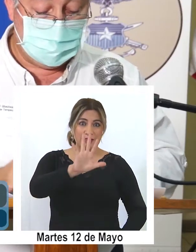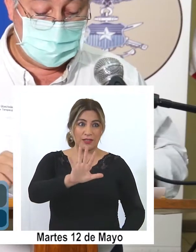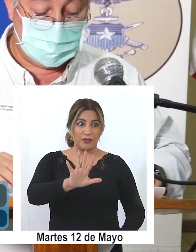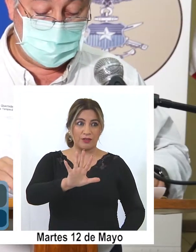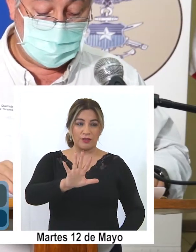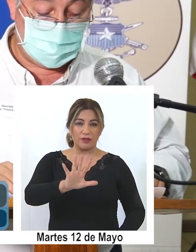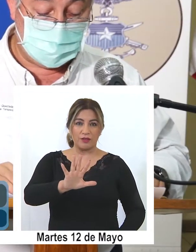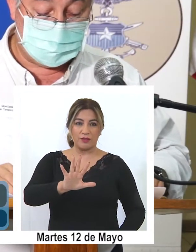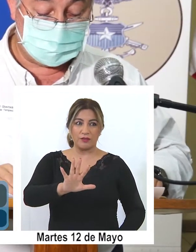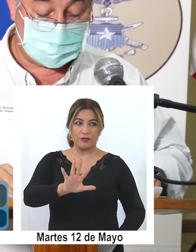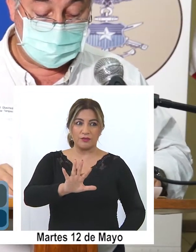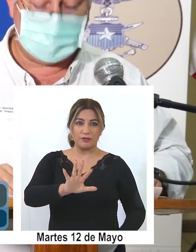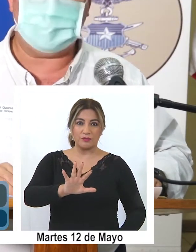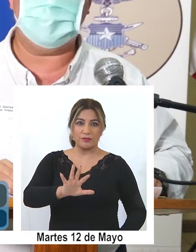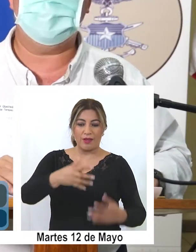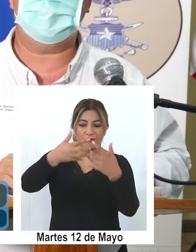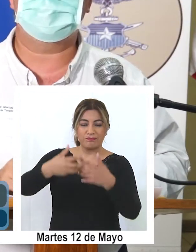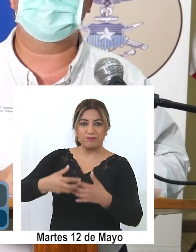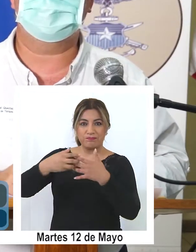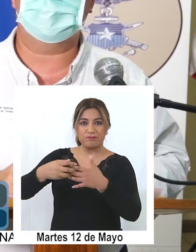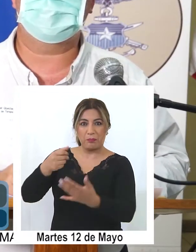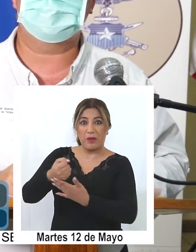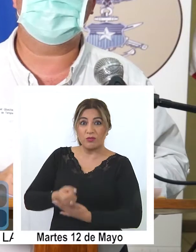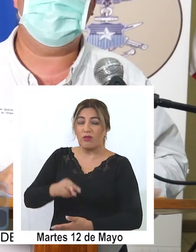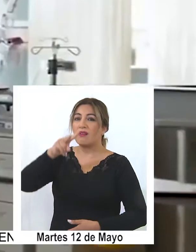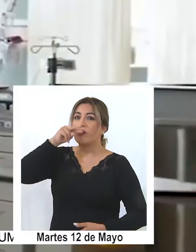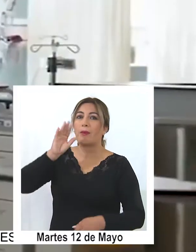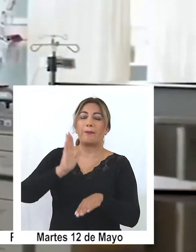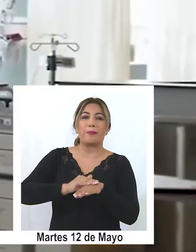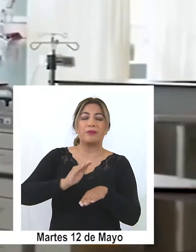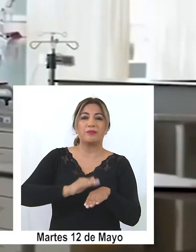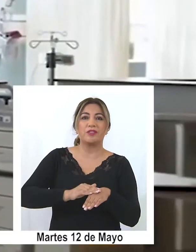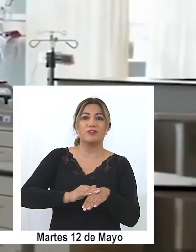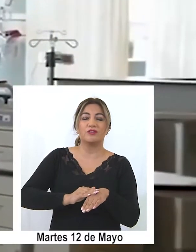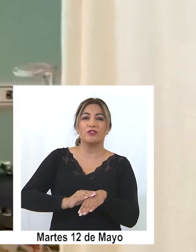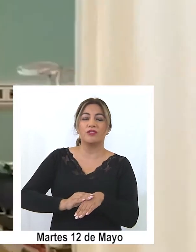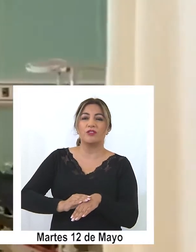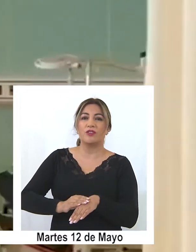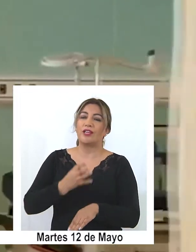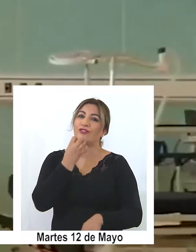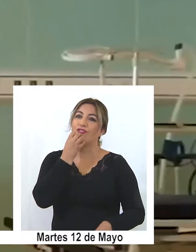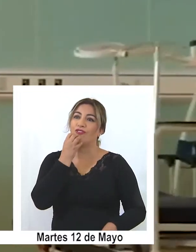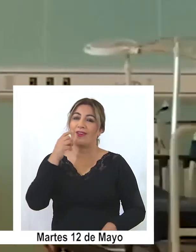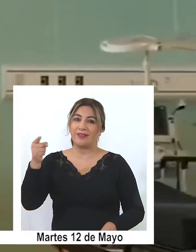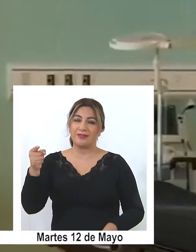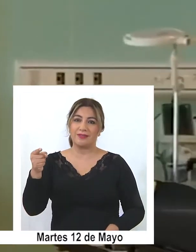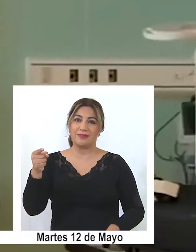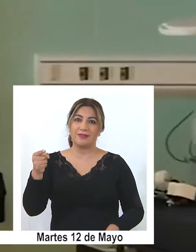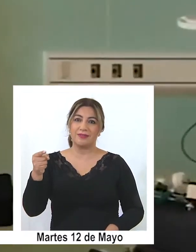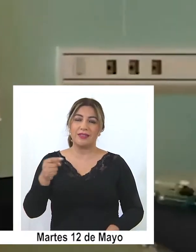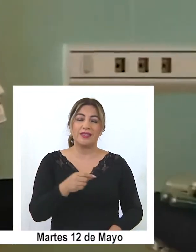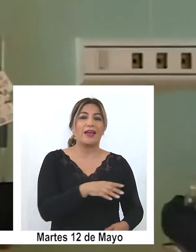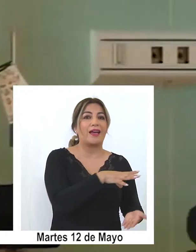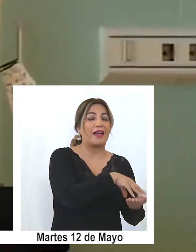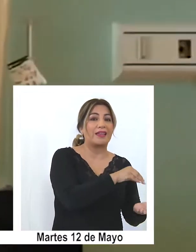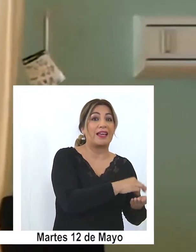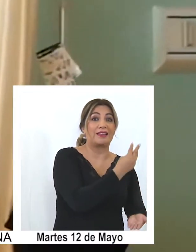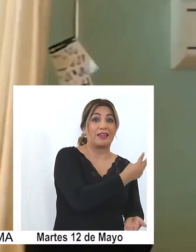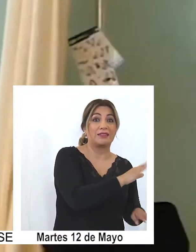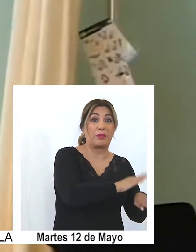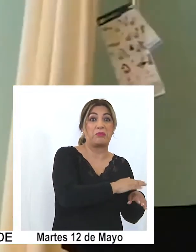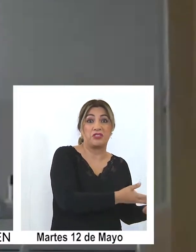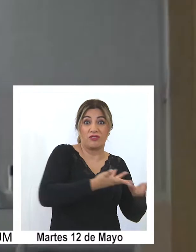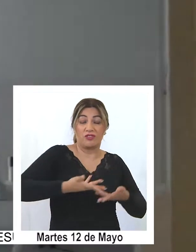ventiladores, ¿no es cierto?, que nos conseguimos con nuestros vecinos, tres vienen de Arica y dos de